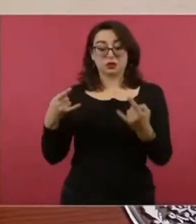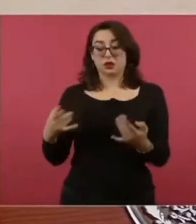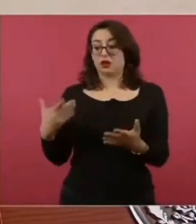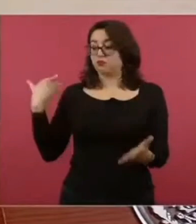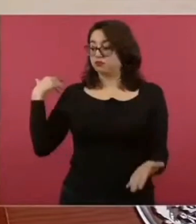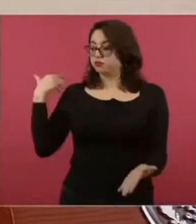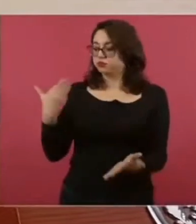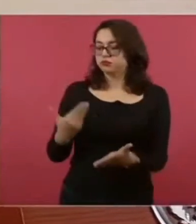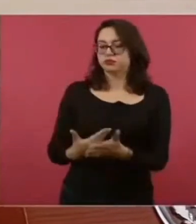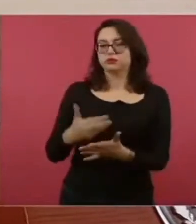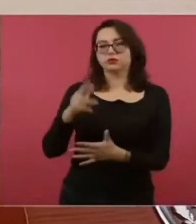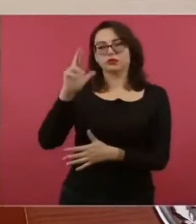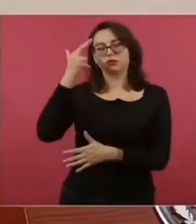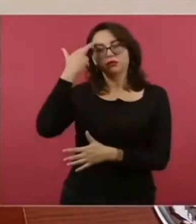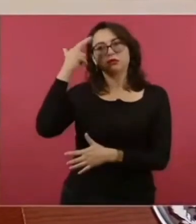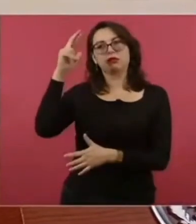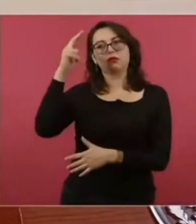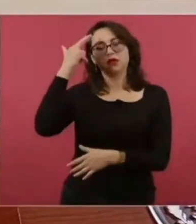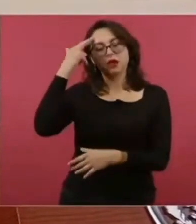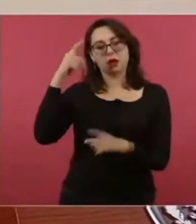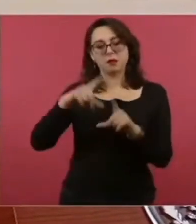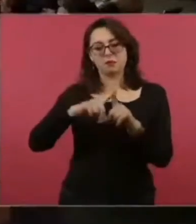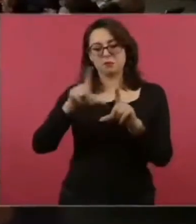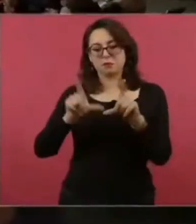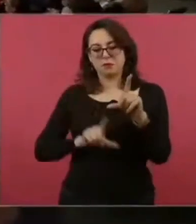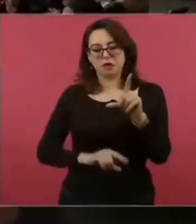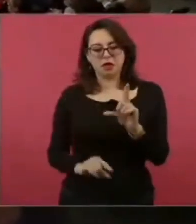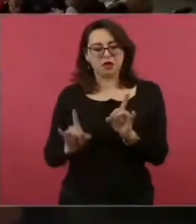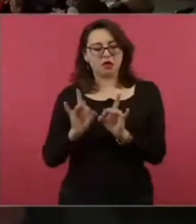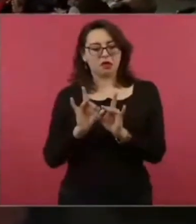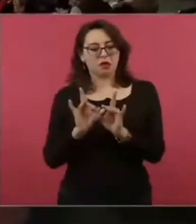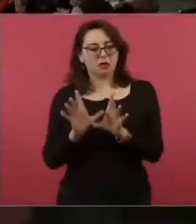calamidades de todo tipo.